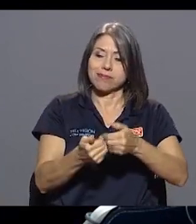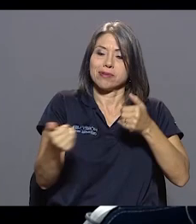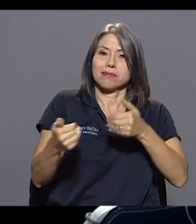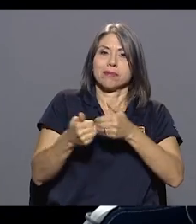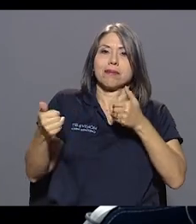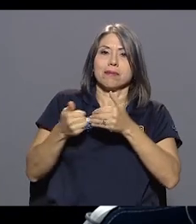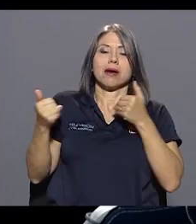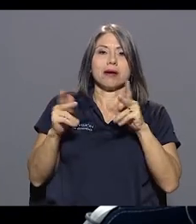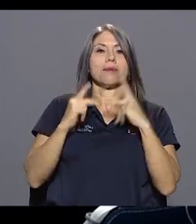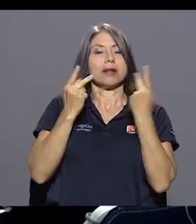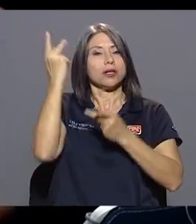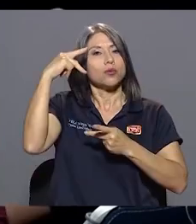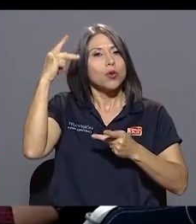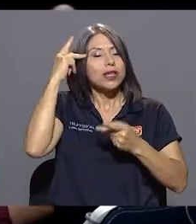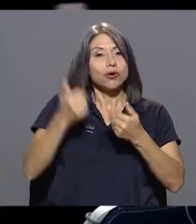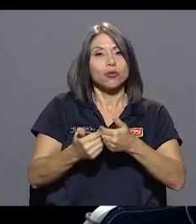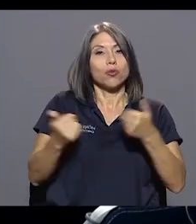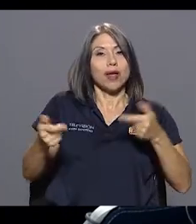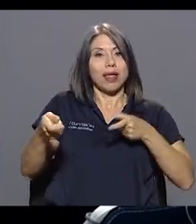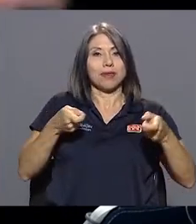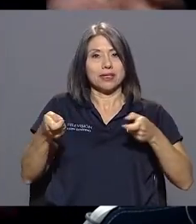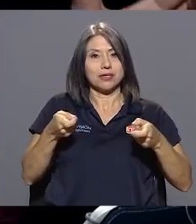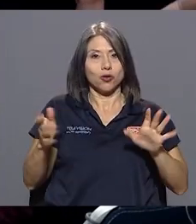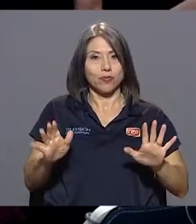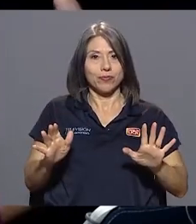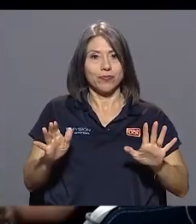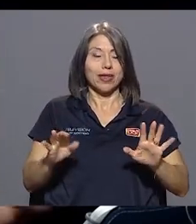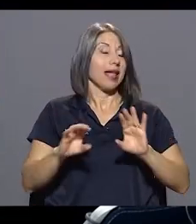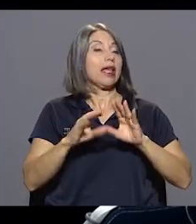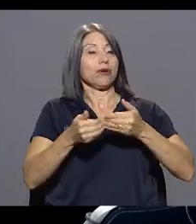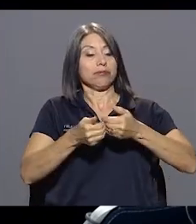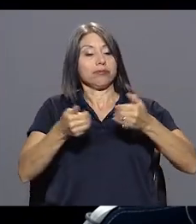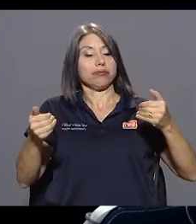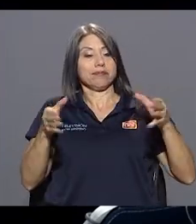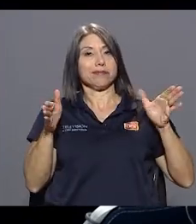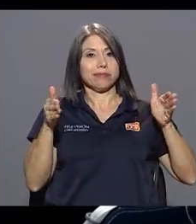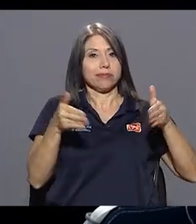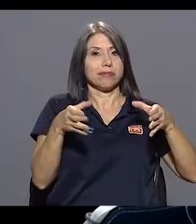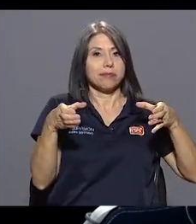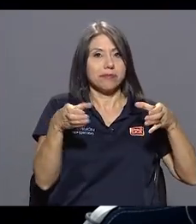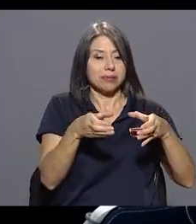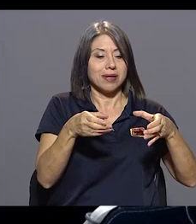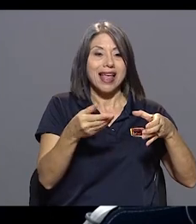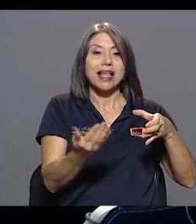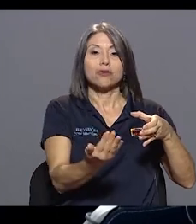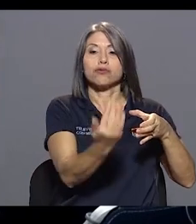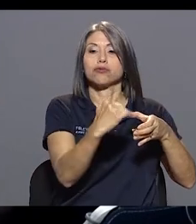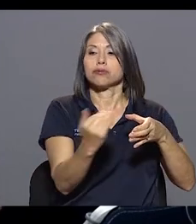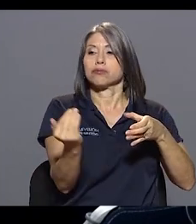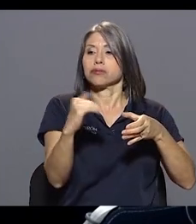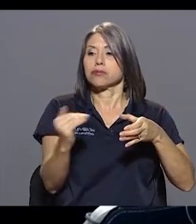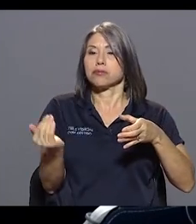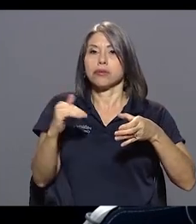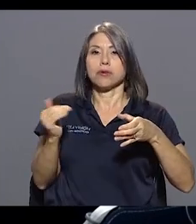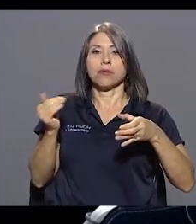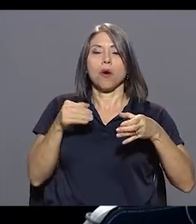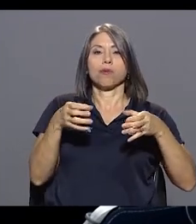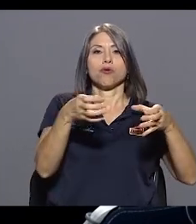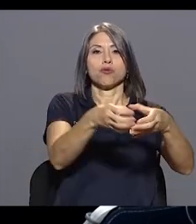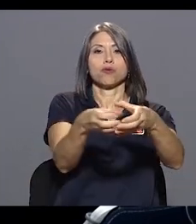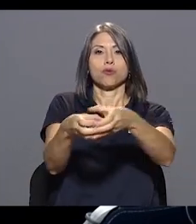un sindicato que incorpore a los diferentes sectores que participan en la vida